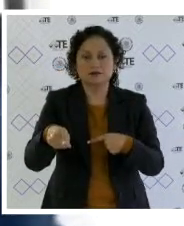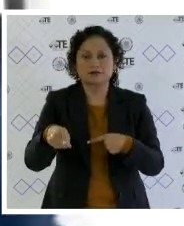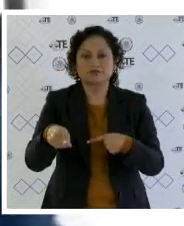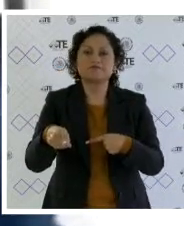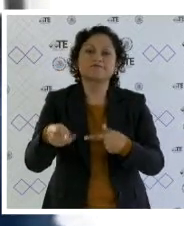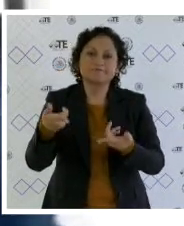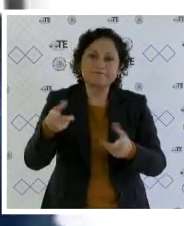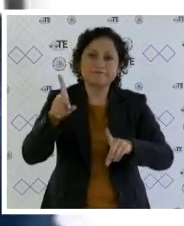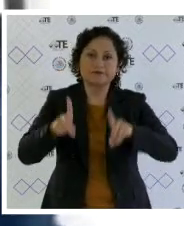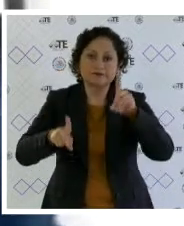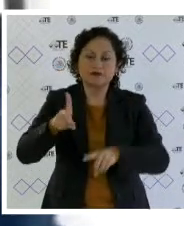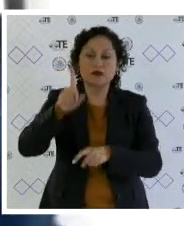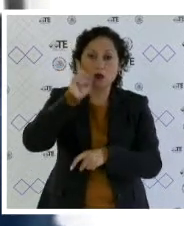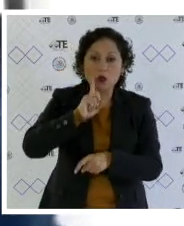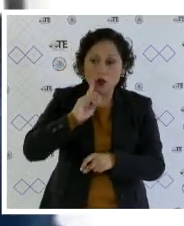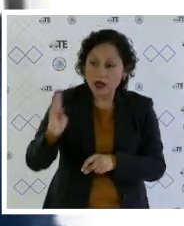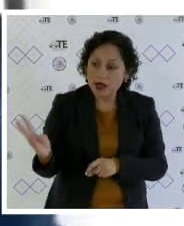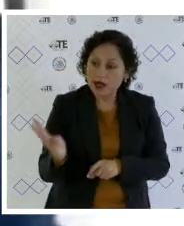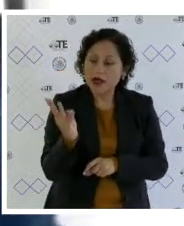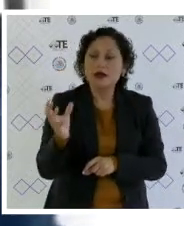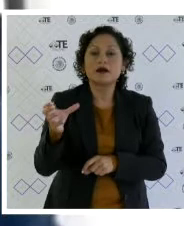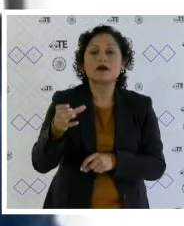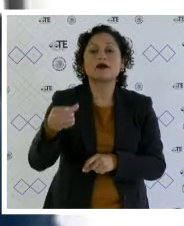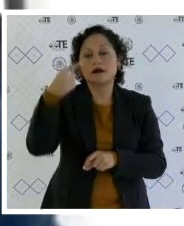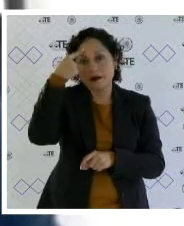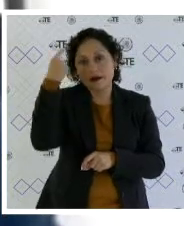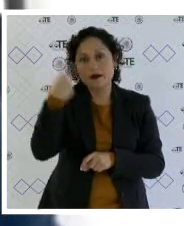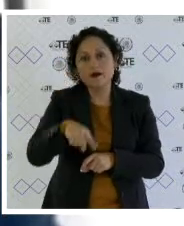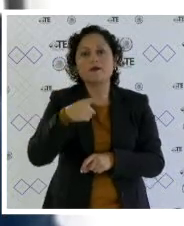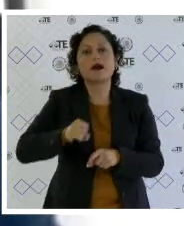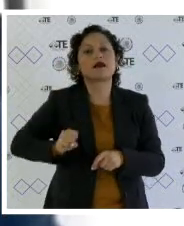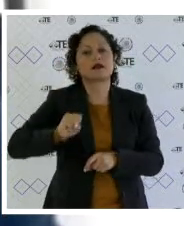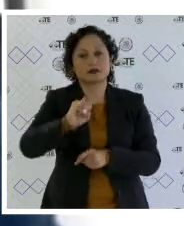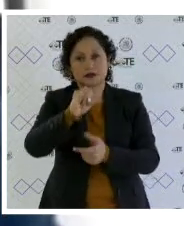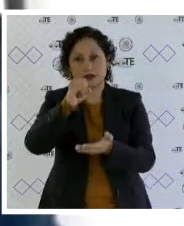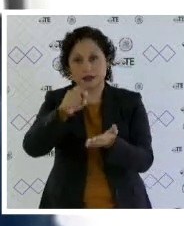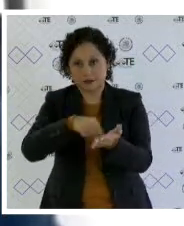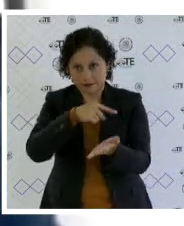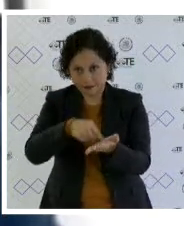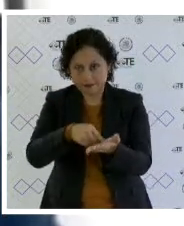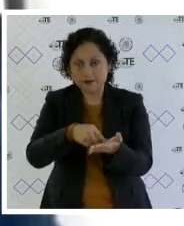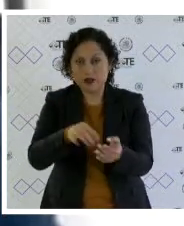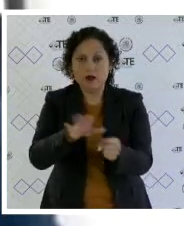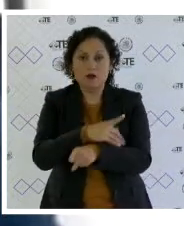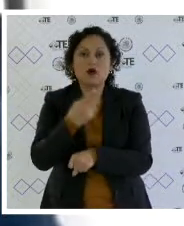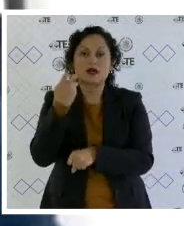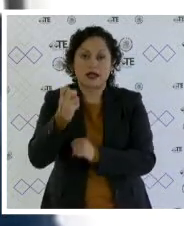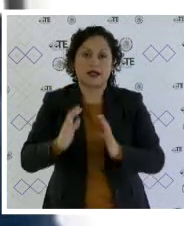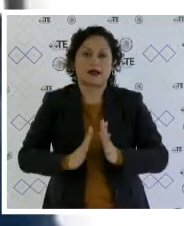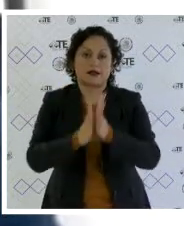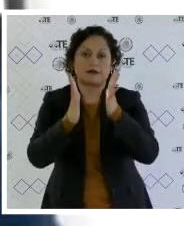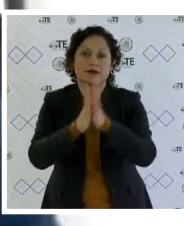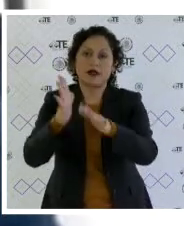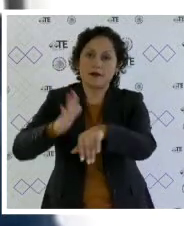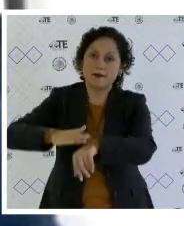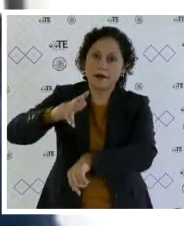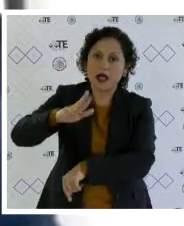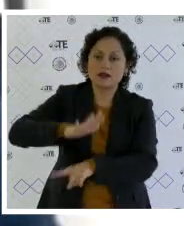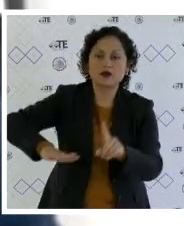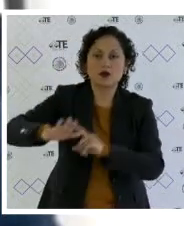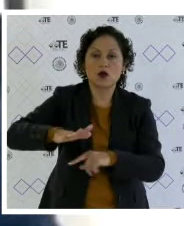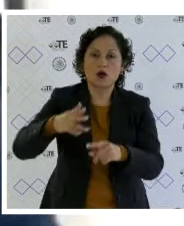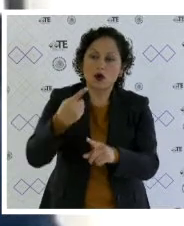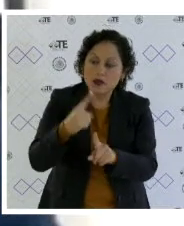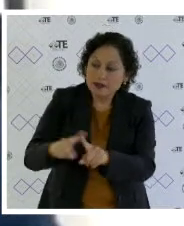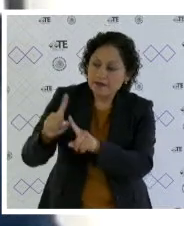corresponden al género femenino para la aplicación de acciones afirmativas, pues ello garantiza una mayor representación de las múltiples condiciones